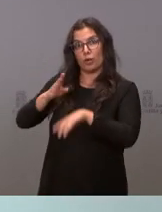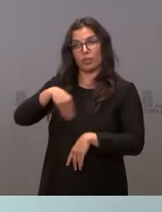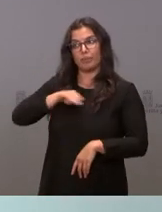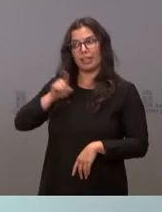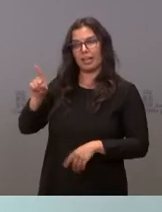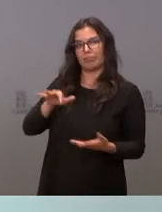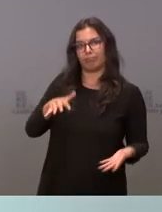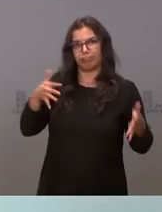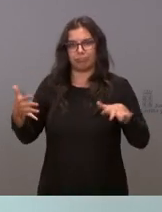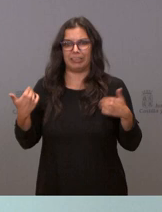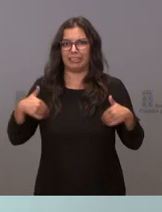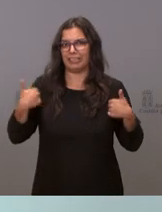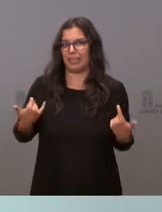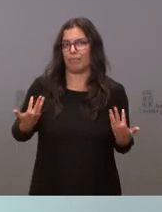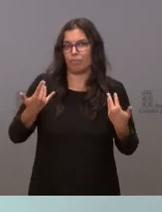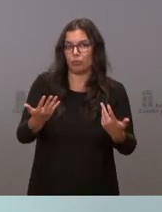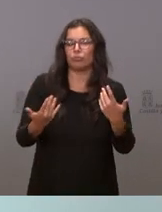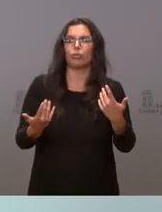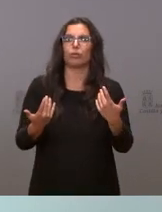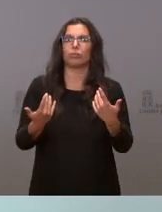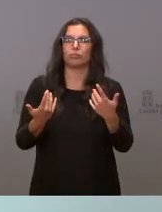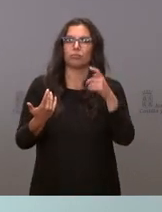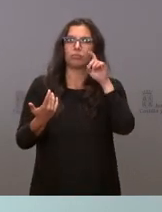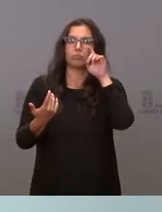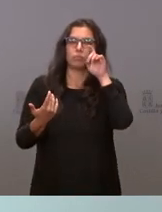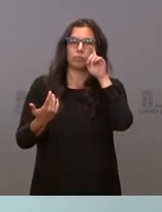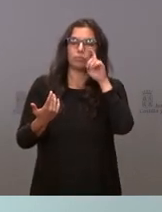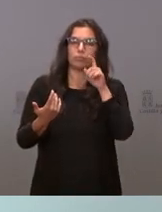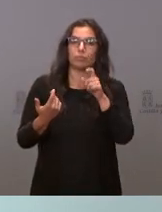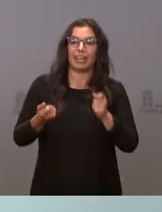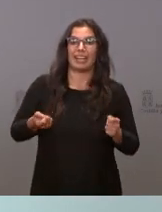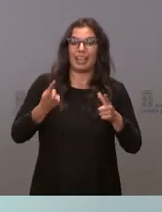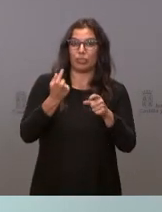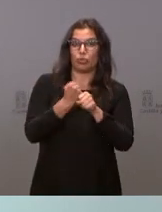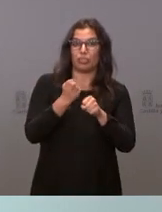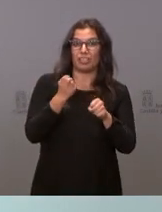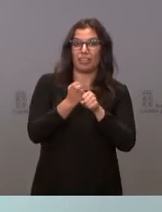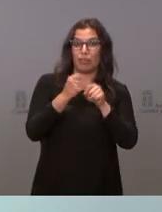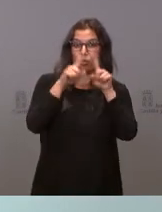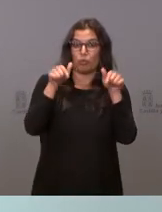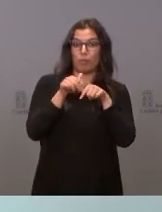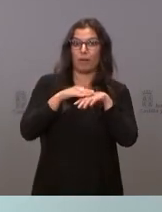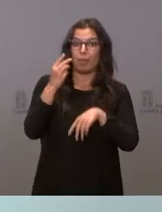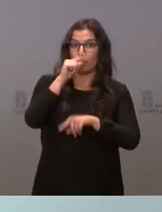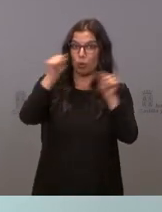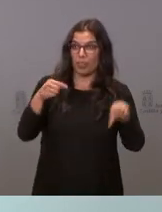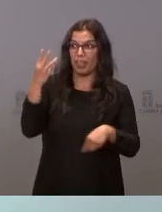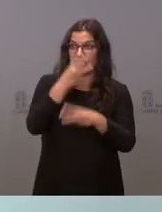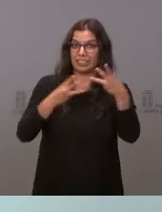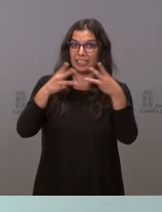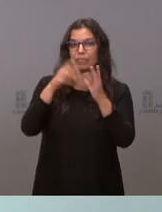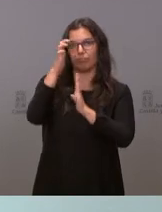que ponga en marcha cuanto antes una reducción de los costes laborales para estas tres provincias estamos